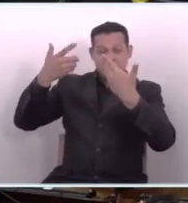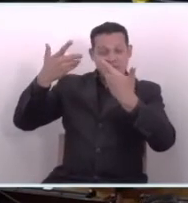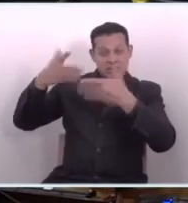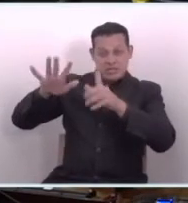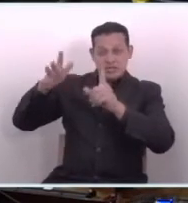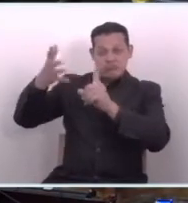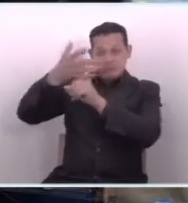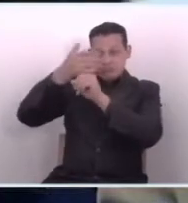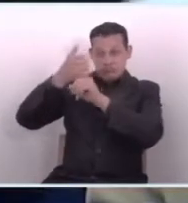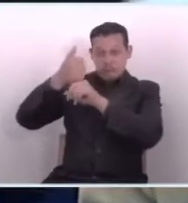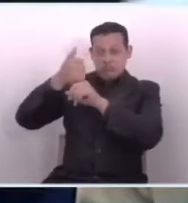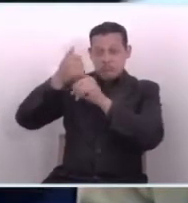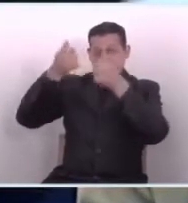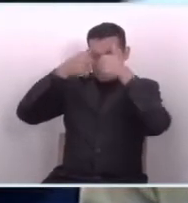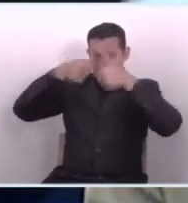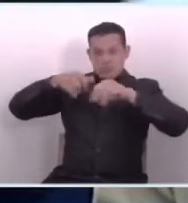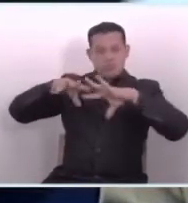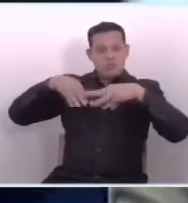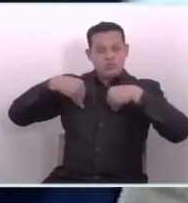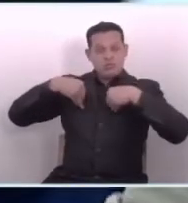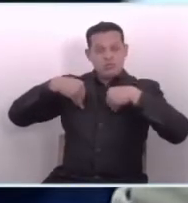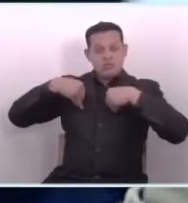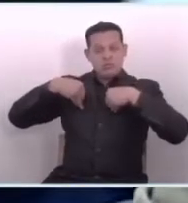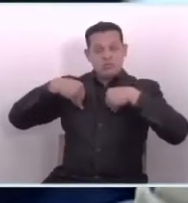aprobados.